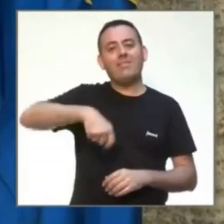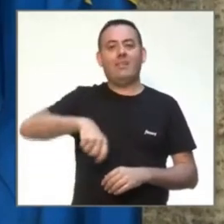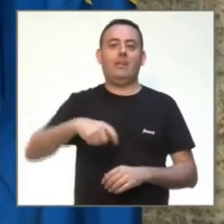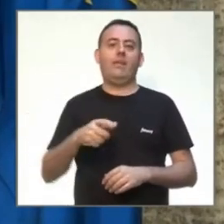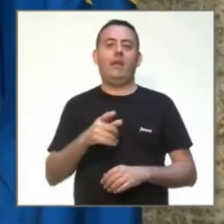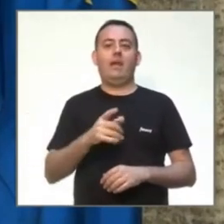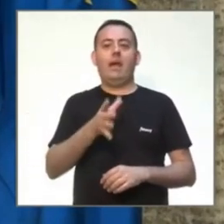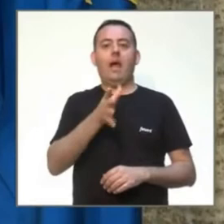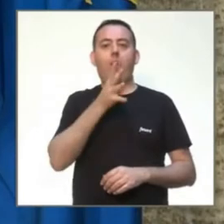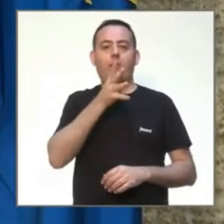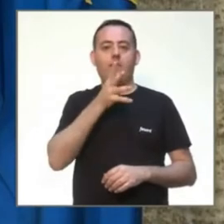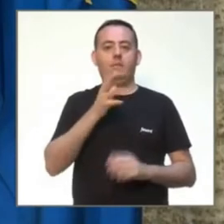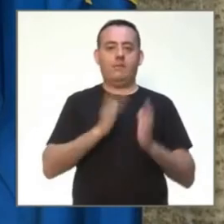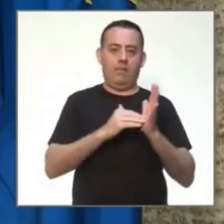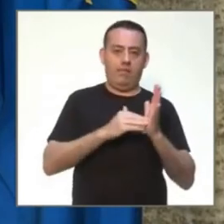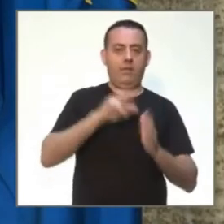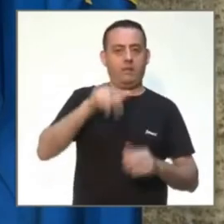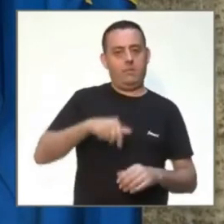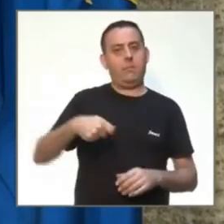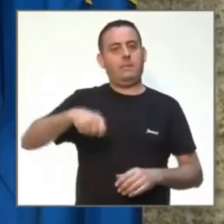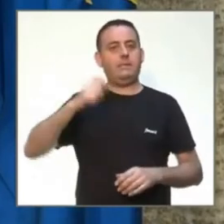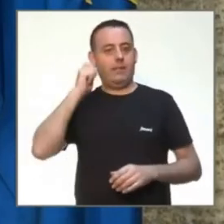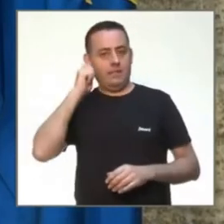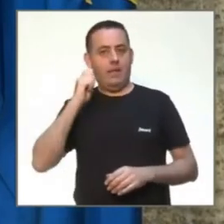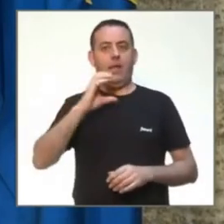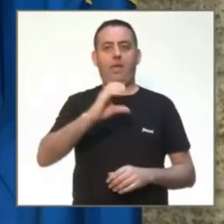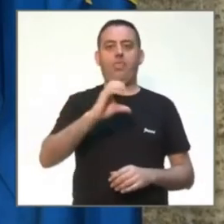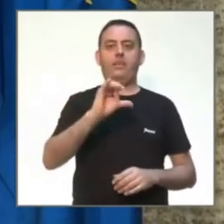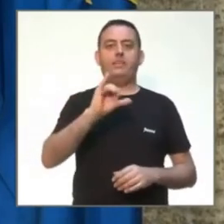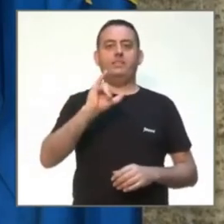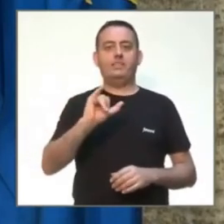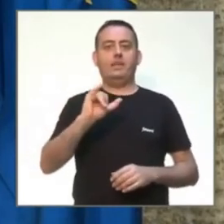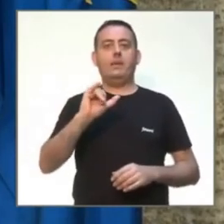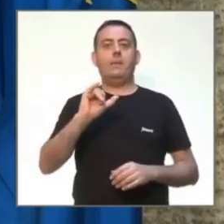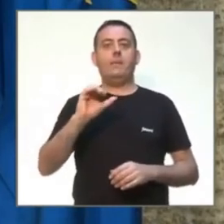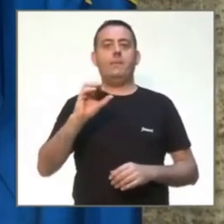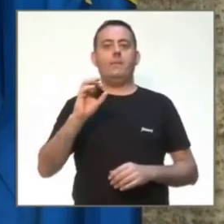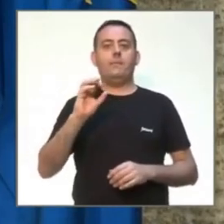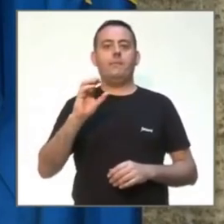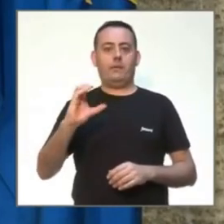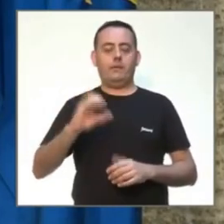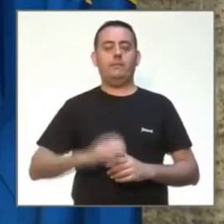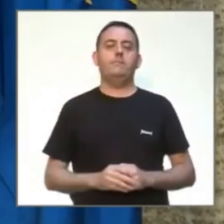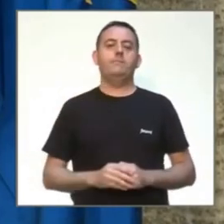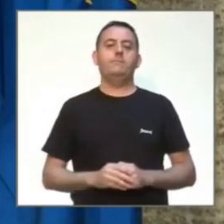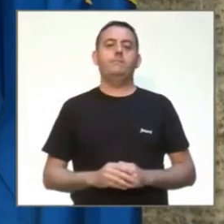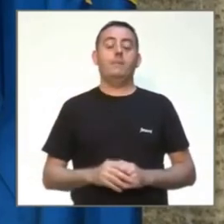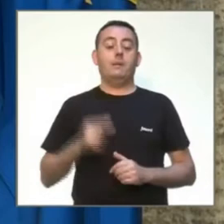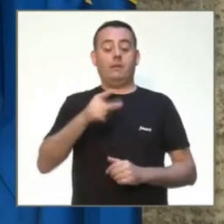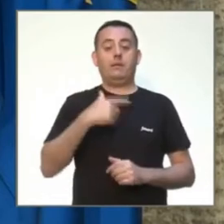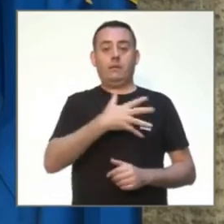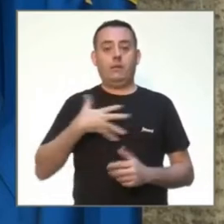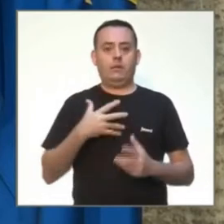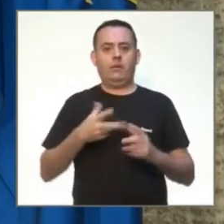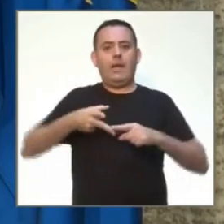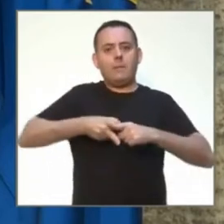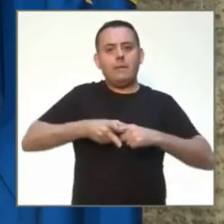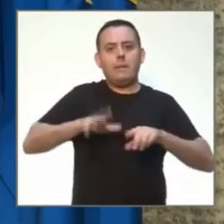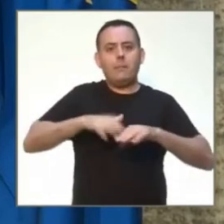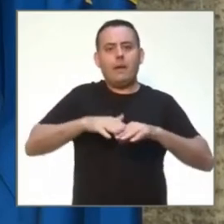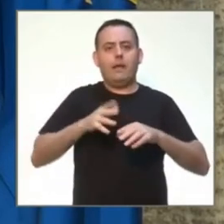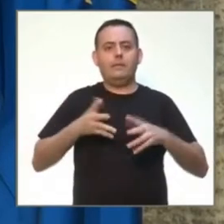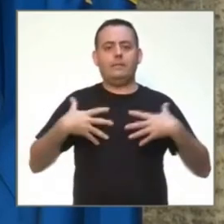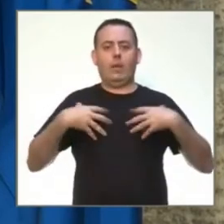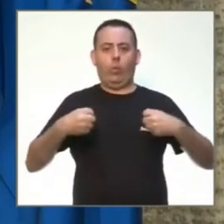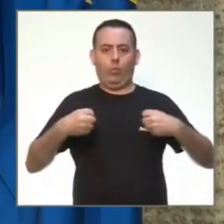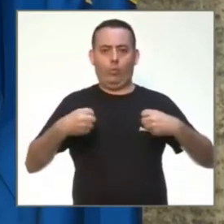para poner a disposición del sistema público de salud una herramienta que nos permitirá detectar de forma